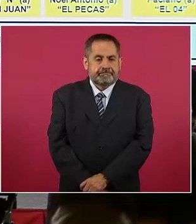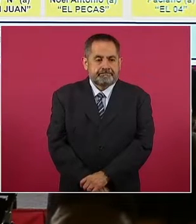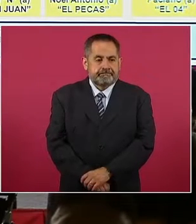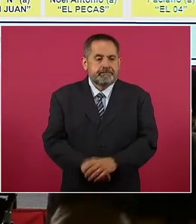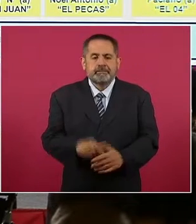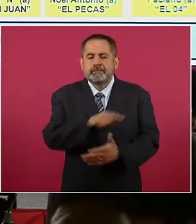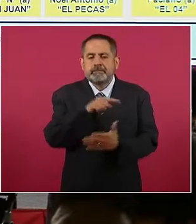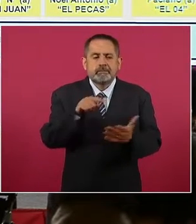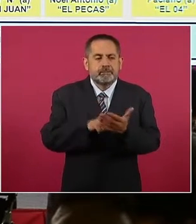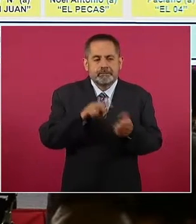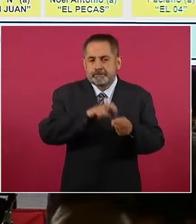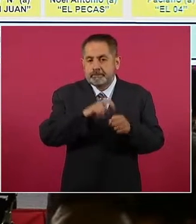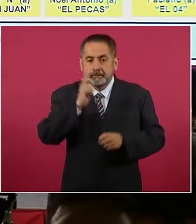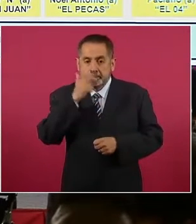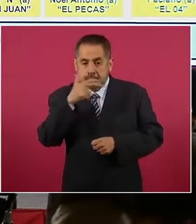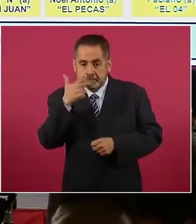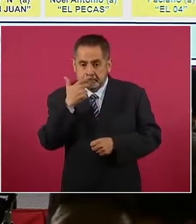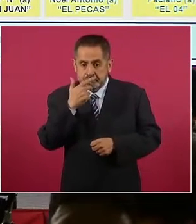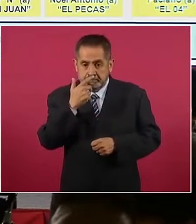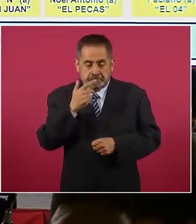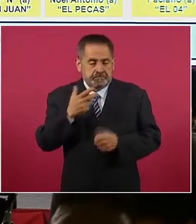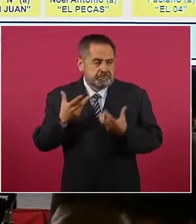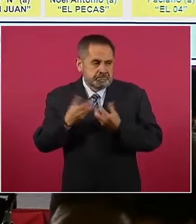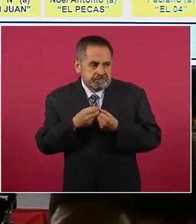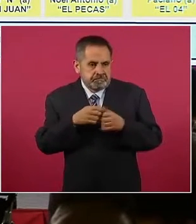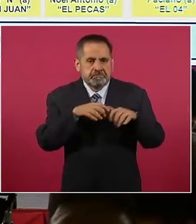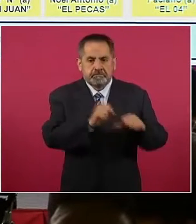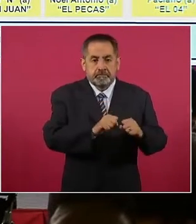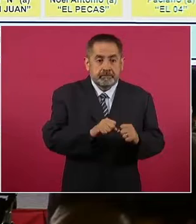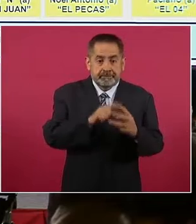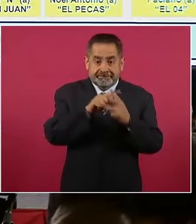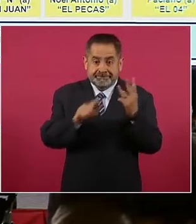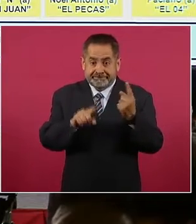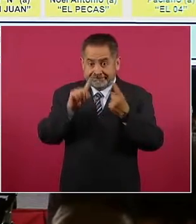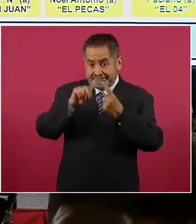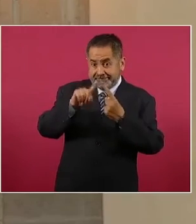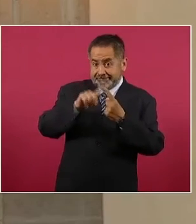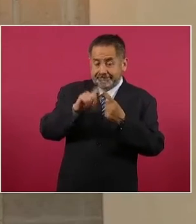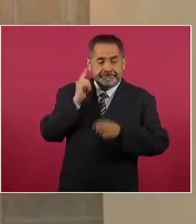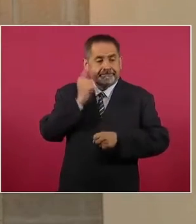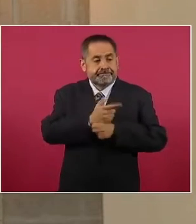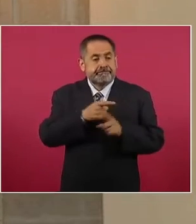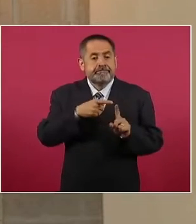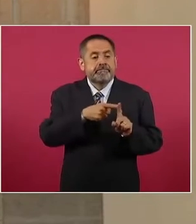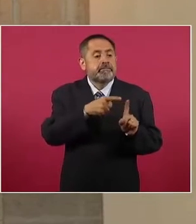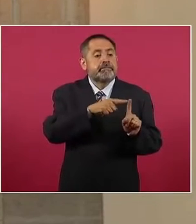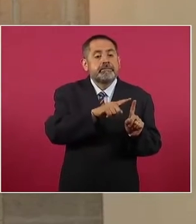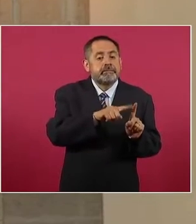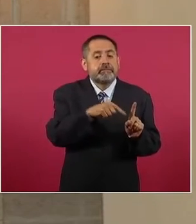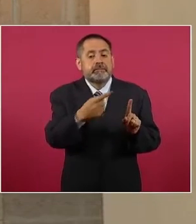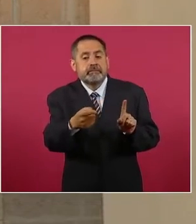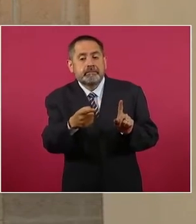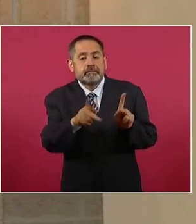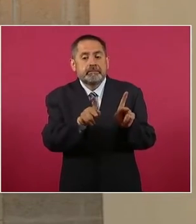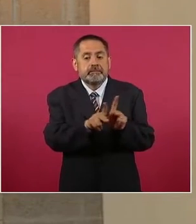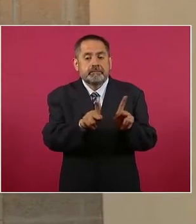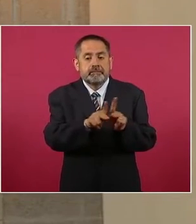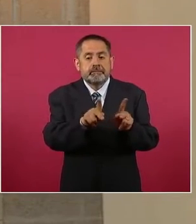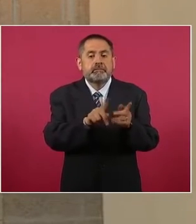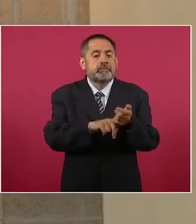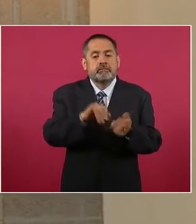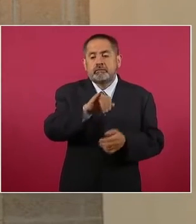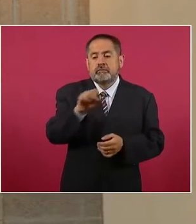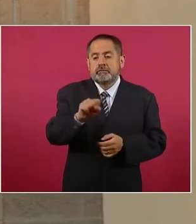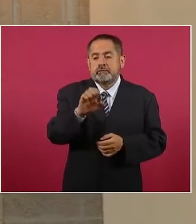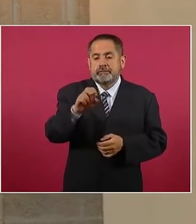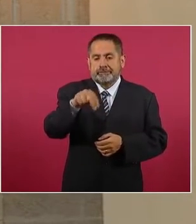en Urique, Chihuahua. Uno de estos sujetos es identificado como primo hermano de José N.,